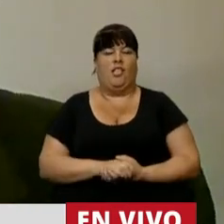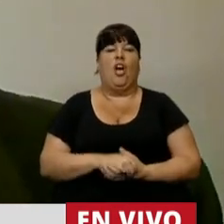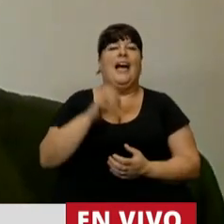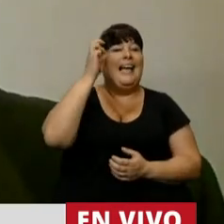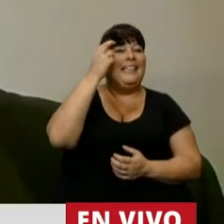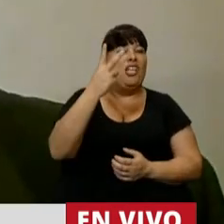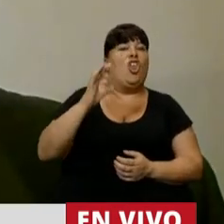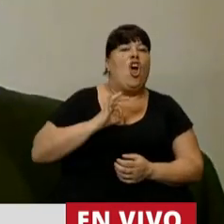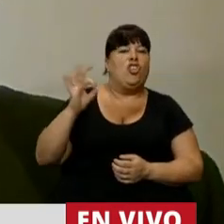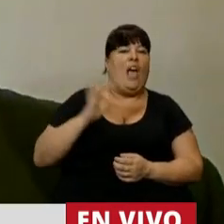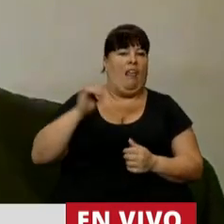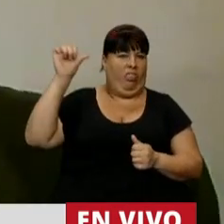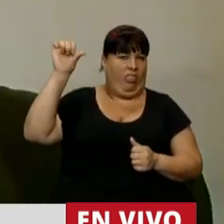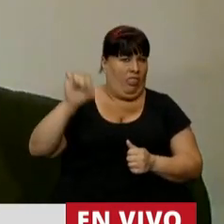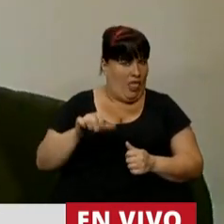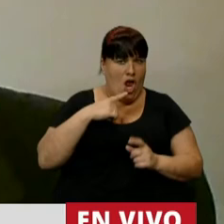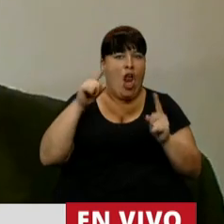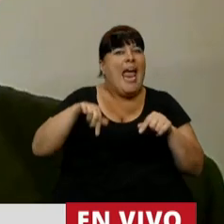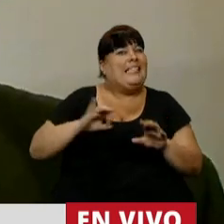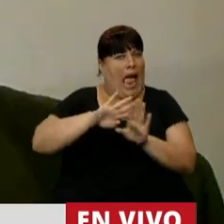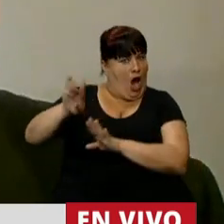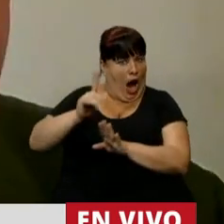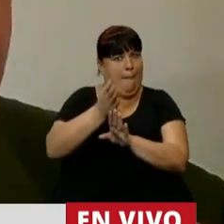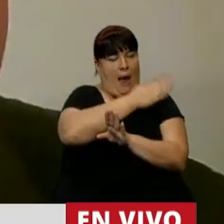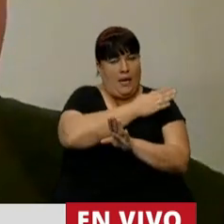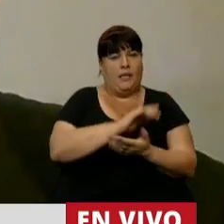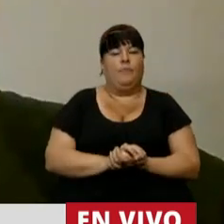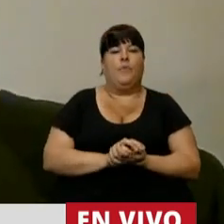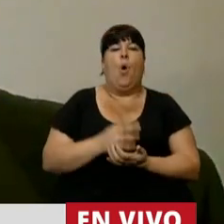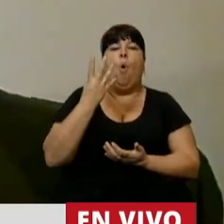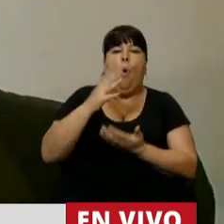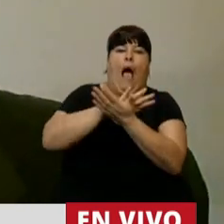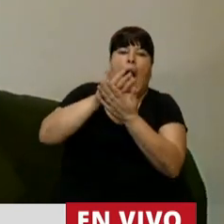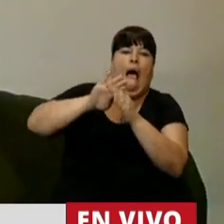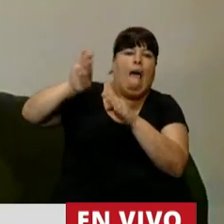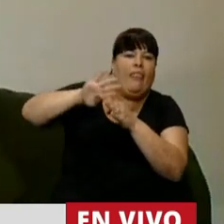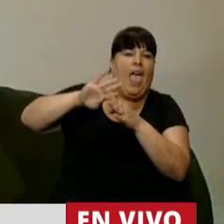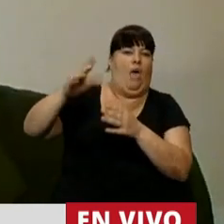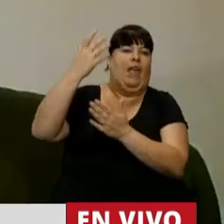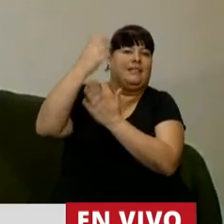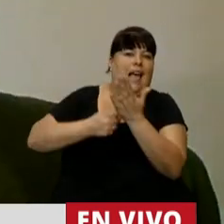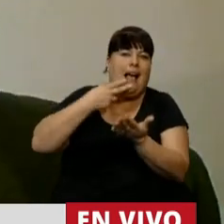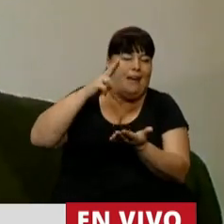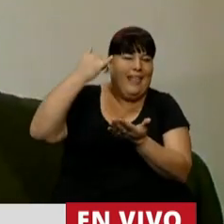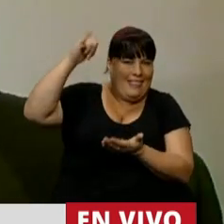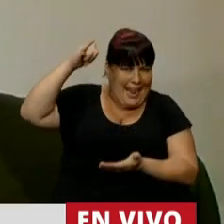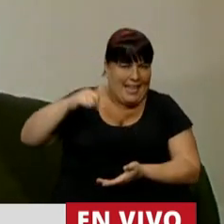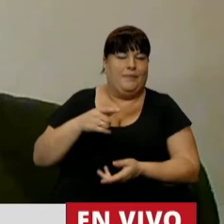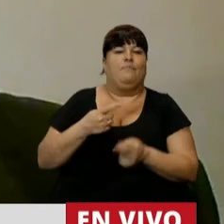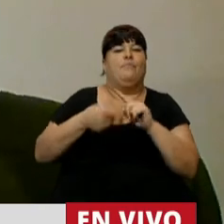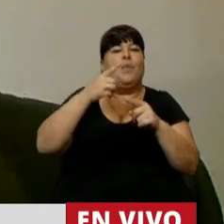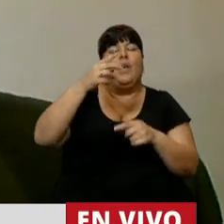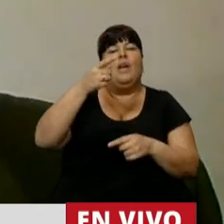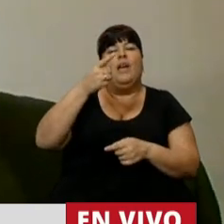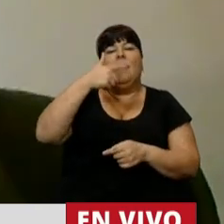32 años de déficit y no estoy midiendo este año 4 renegociaciones de deuda conquista un promedio de inversión del